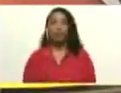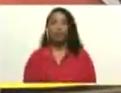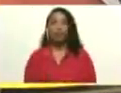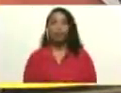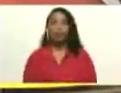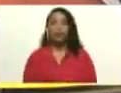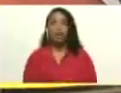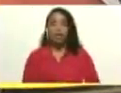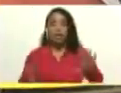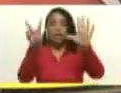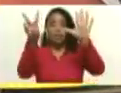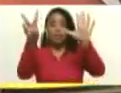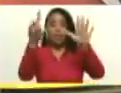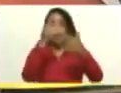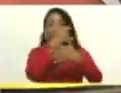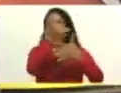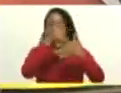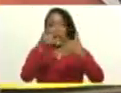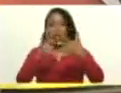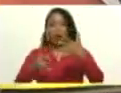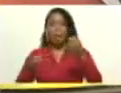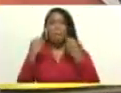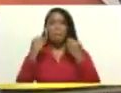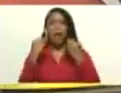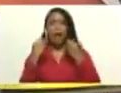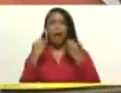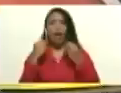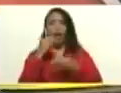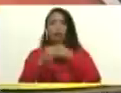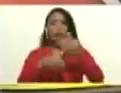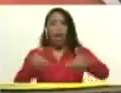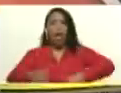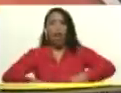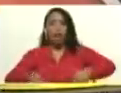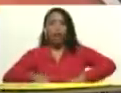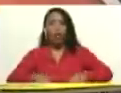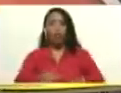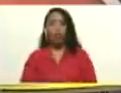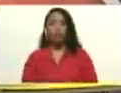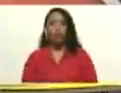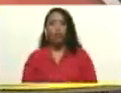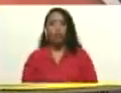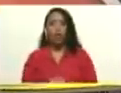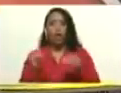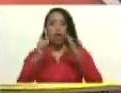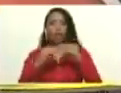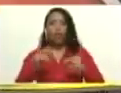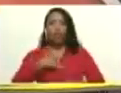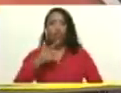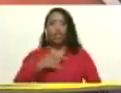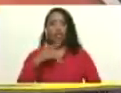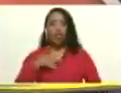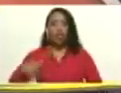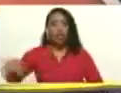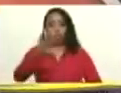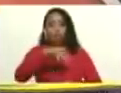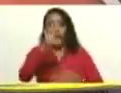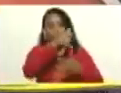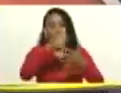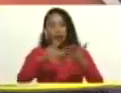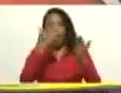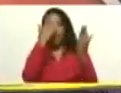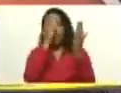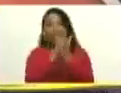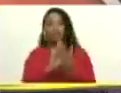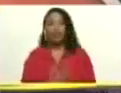siete líneas para optimizar el esfuerzo en todos los sentidos de toda la línea del frente